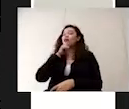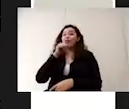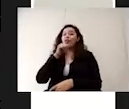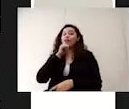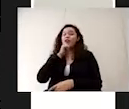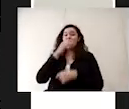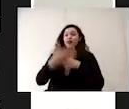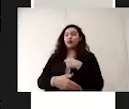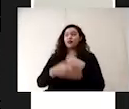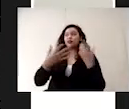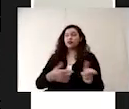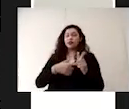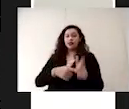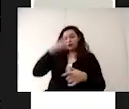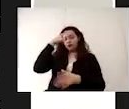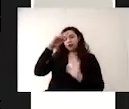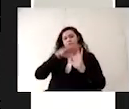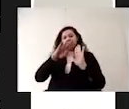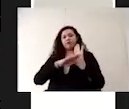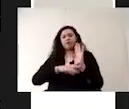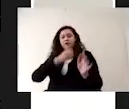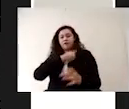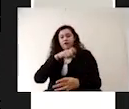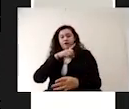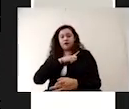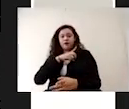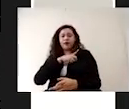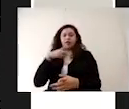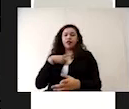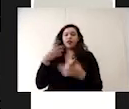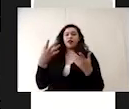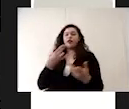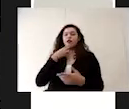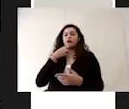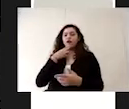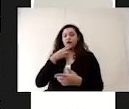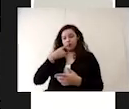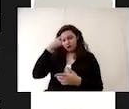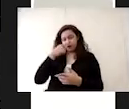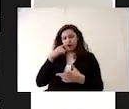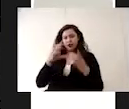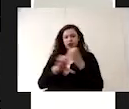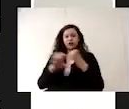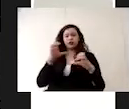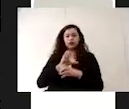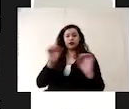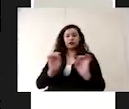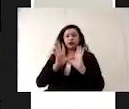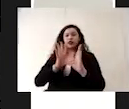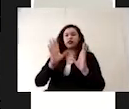Por lo tanto, las medidas de seguridad no deben dejar de aplicarse en ningún momento y bajo ninguna circunstancia.